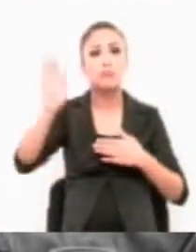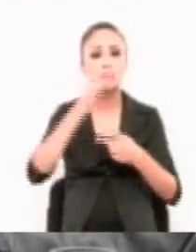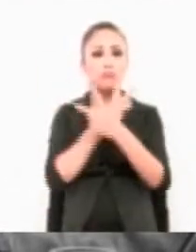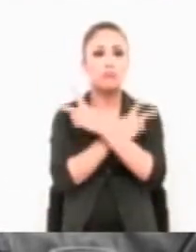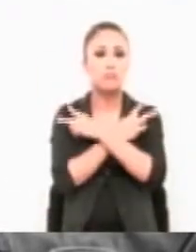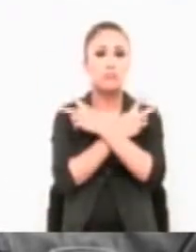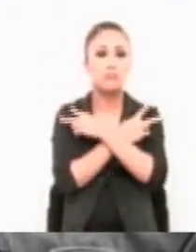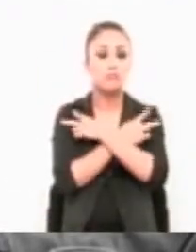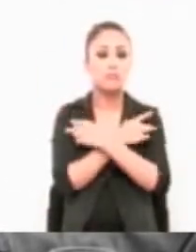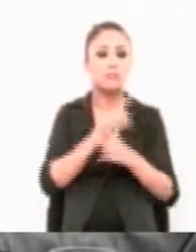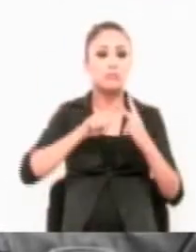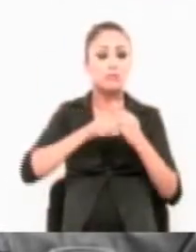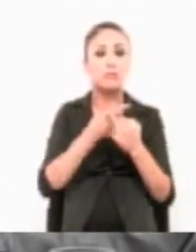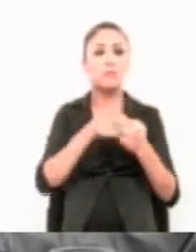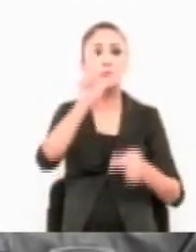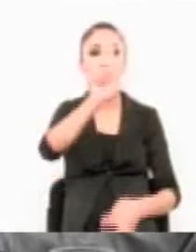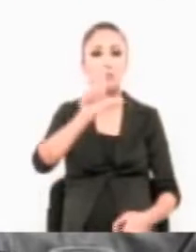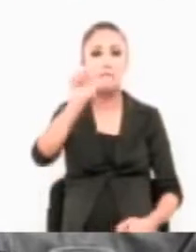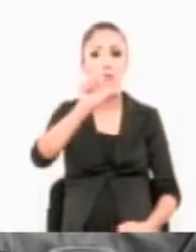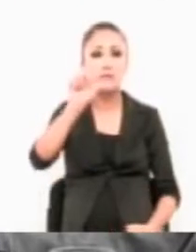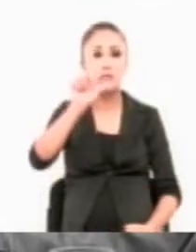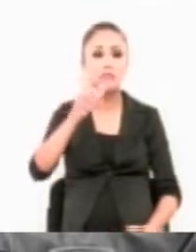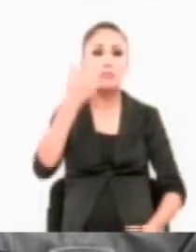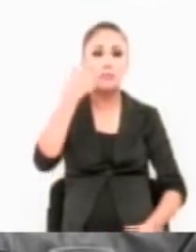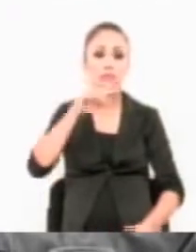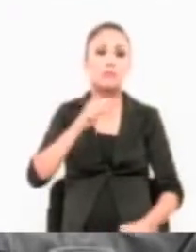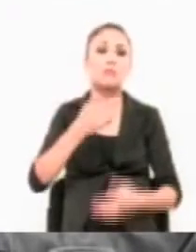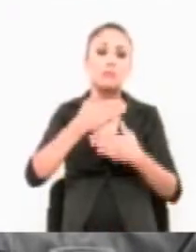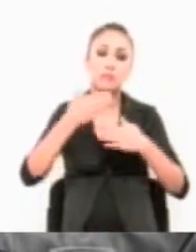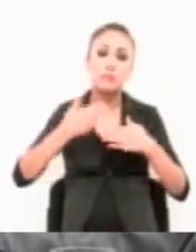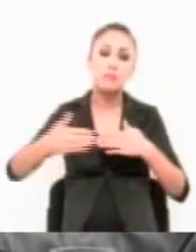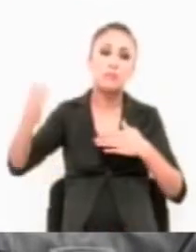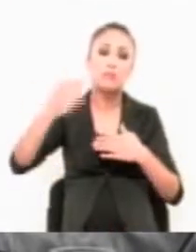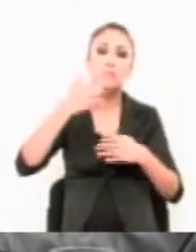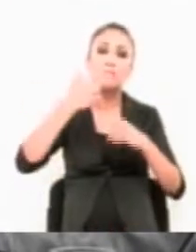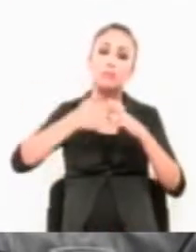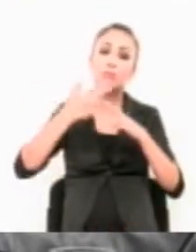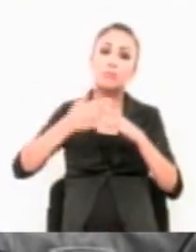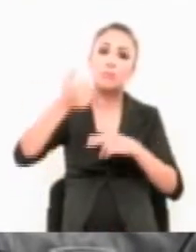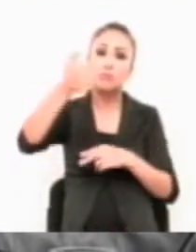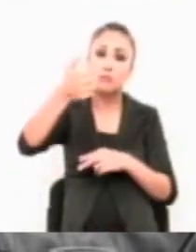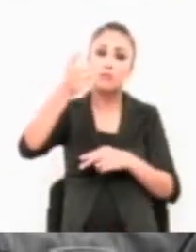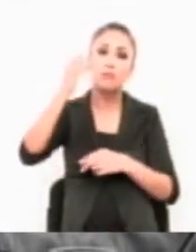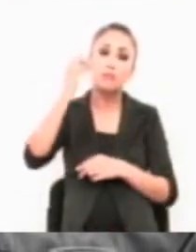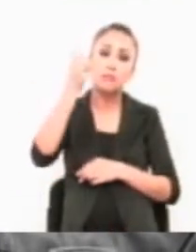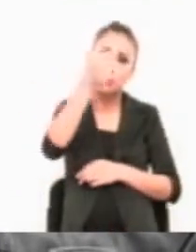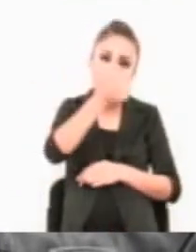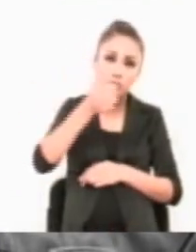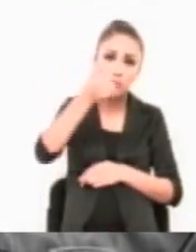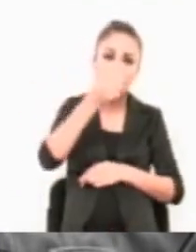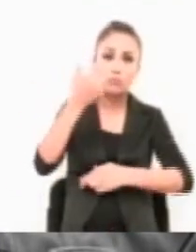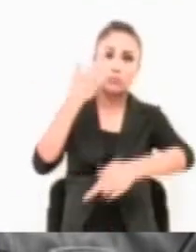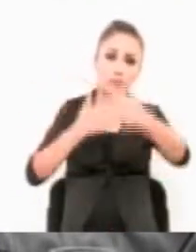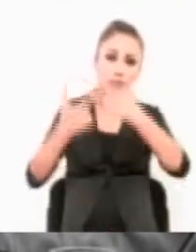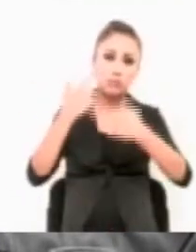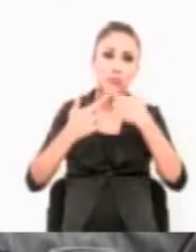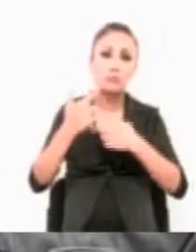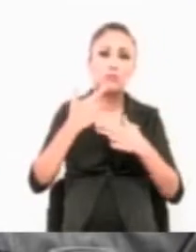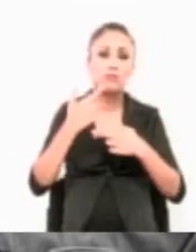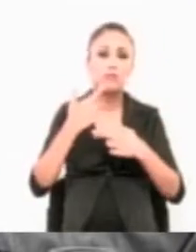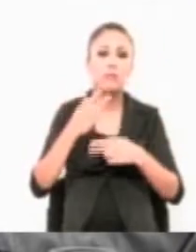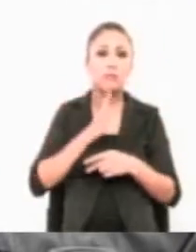partir del lunes para regresar en Edificio Central el 6 de agosto, el martes 6 de agosto,